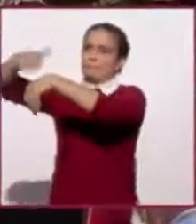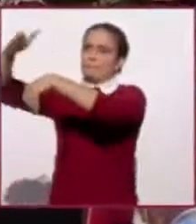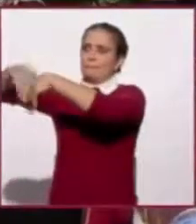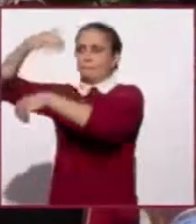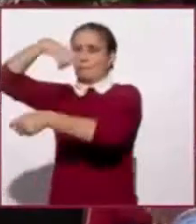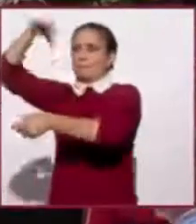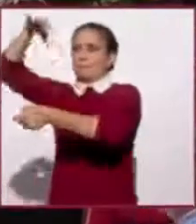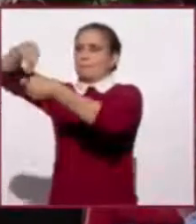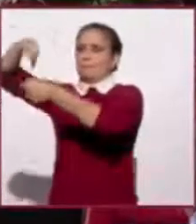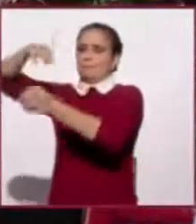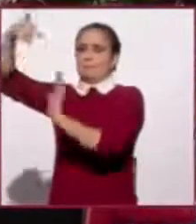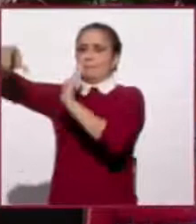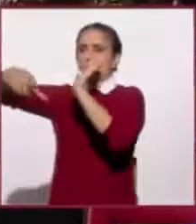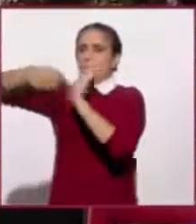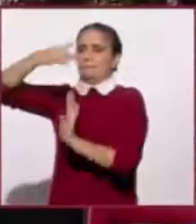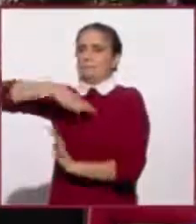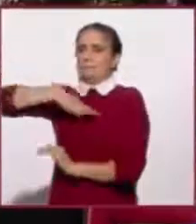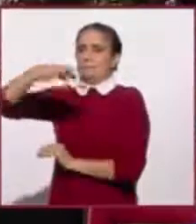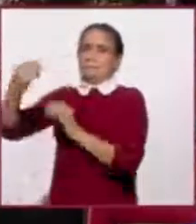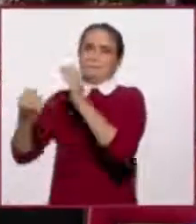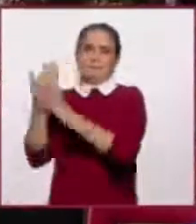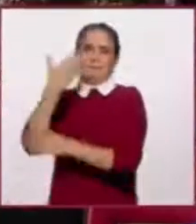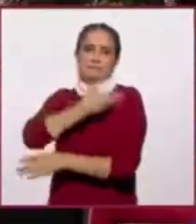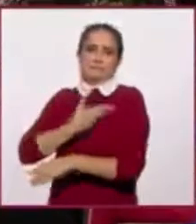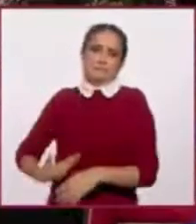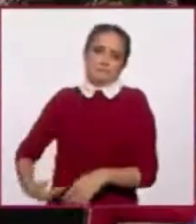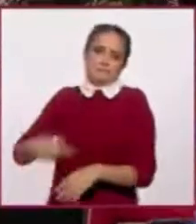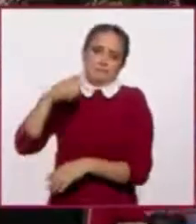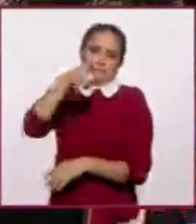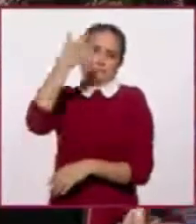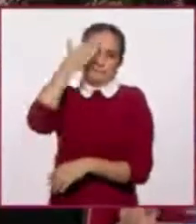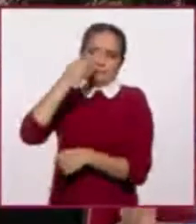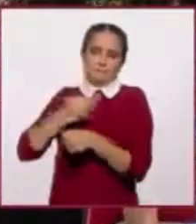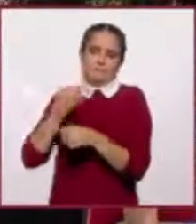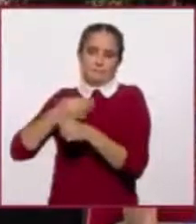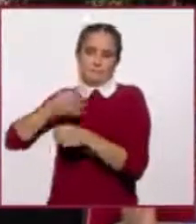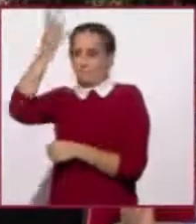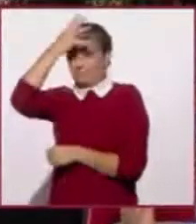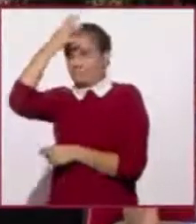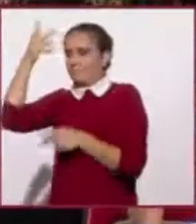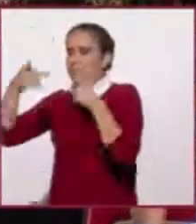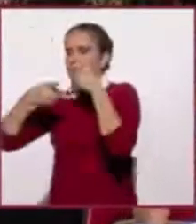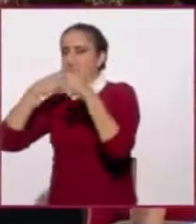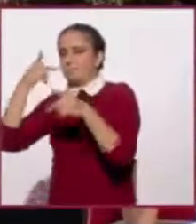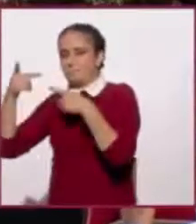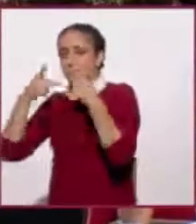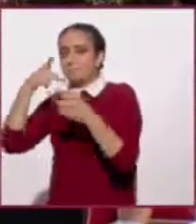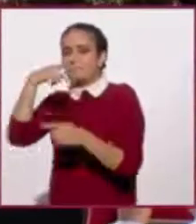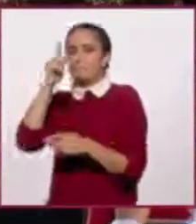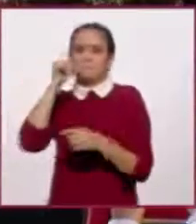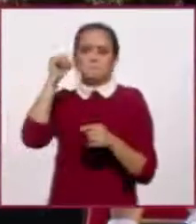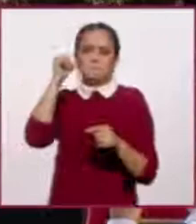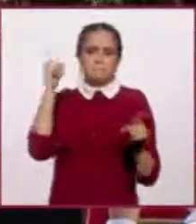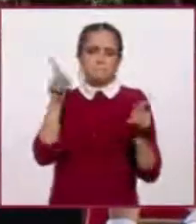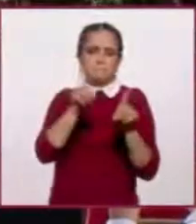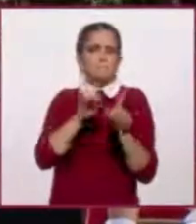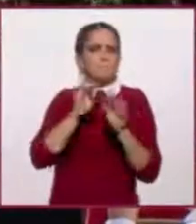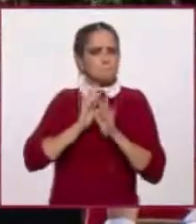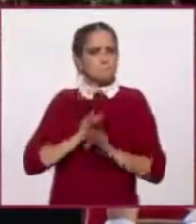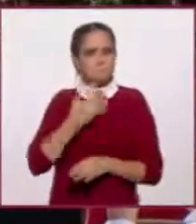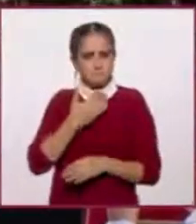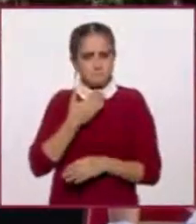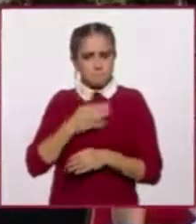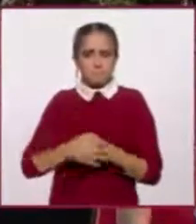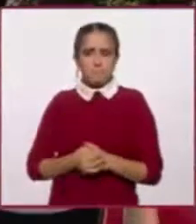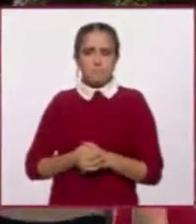utilizar esta visita de distintas maneras, ¿No? Es decir, es, esta historia está por contar. Muy bien, y el